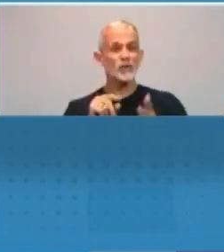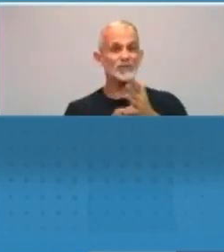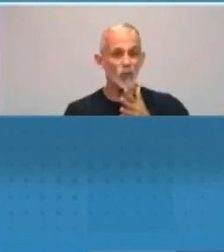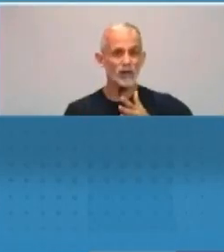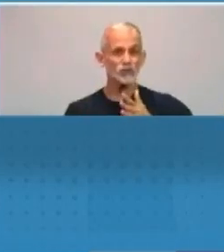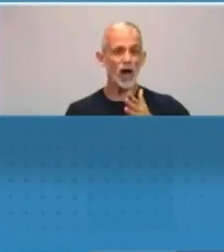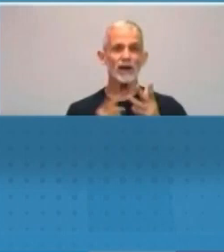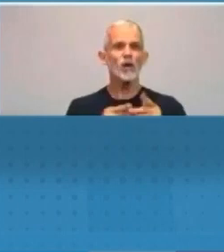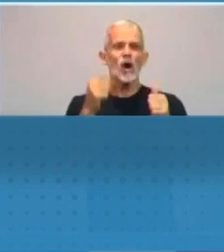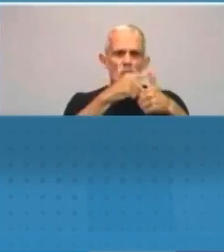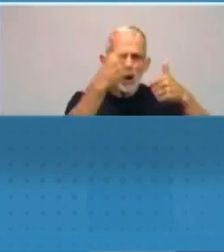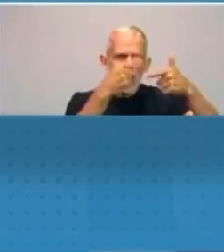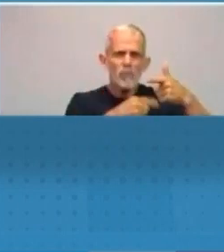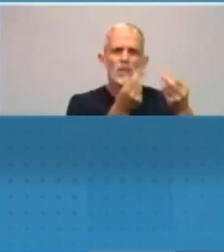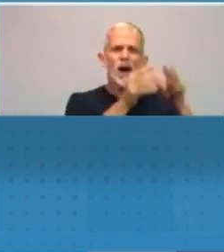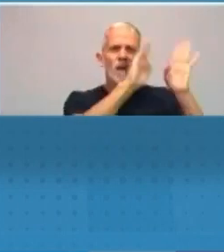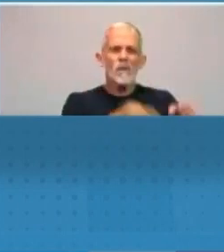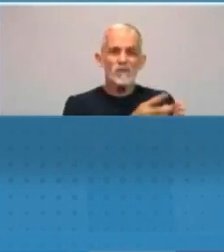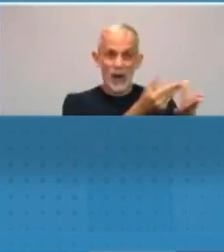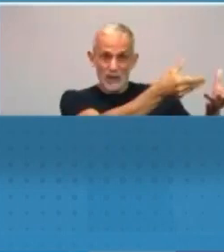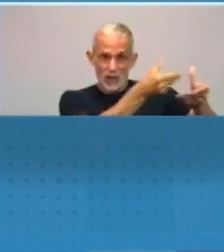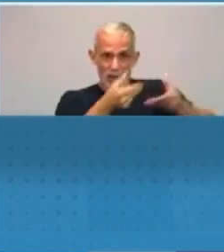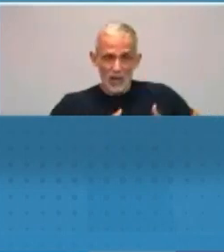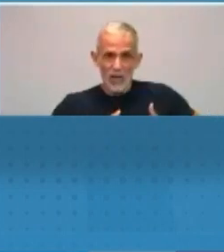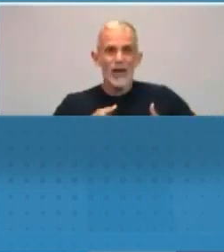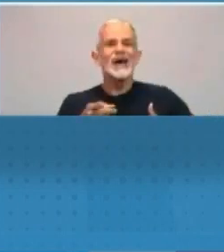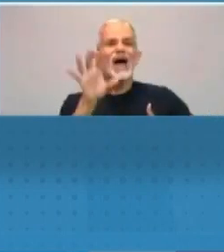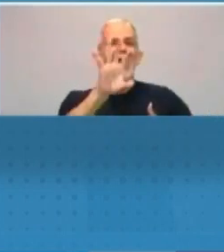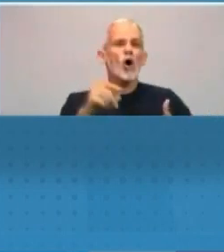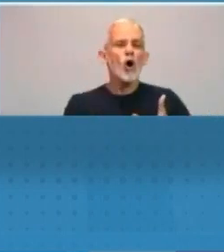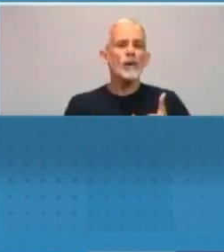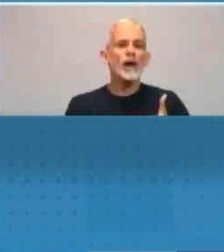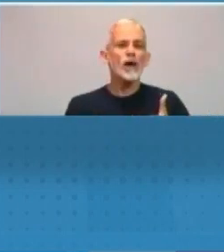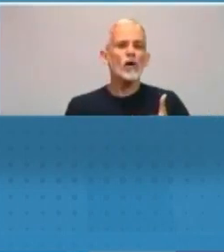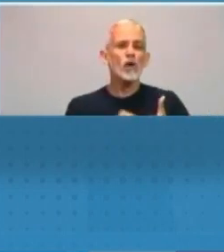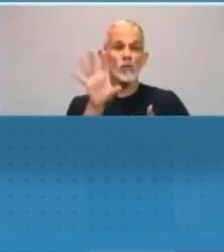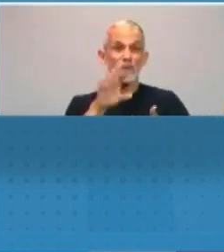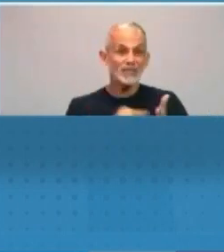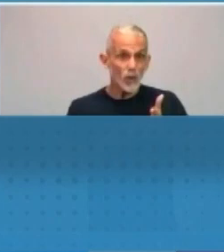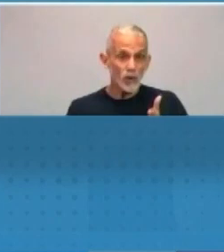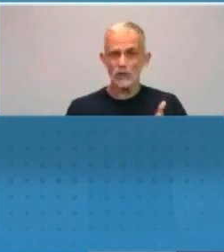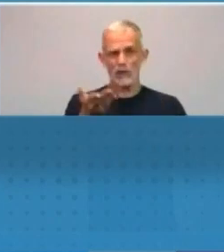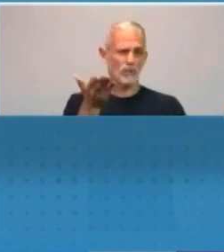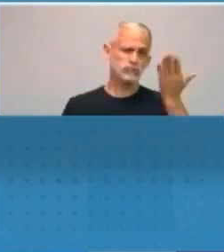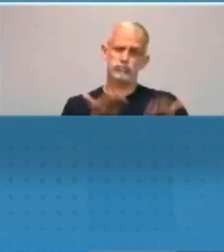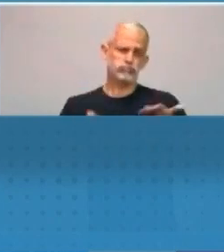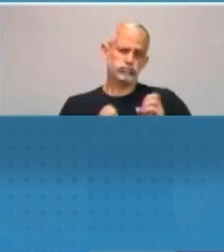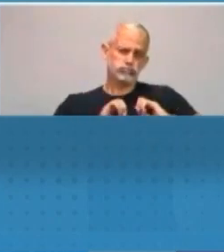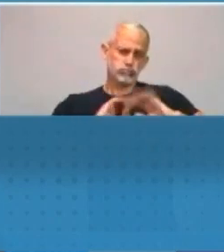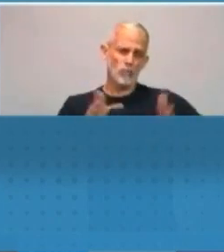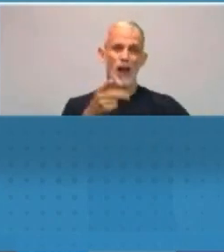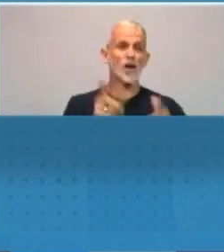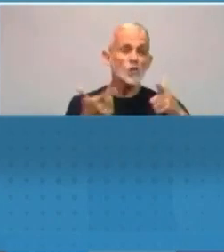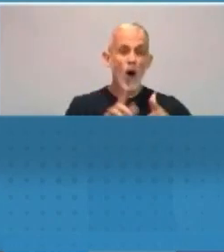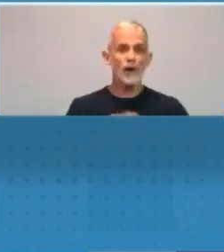apoyando al gobernador de la provincia. Exactamente, el gobernador anunció medidas que va a tomar en base a esta decisión del Gobierno Nacional. Veamos qué